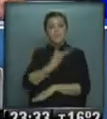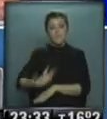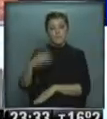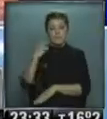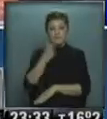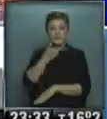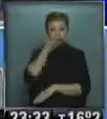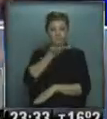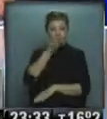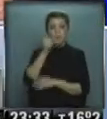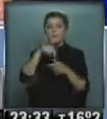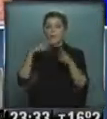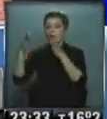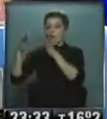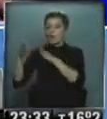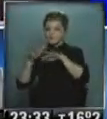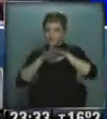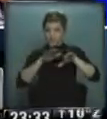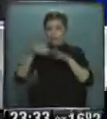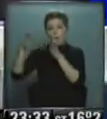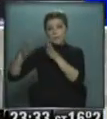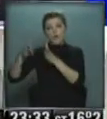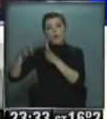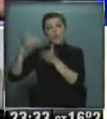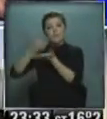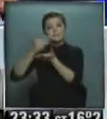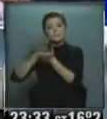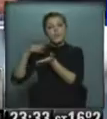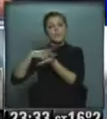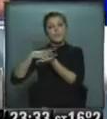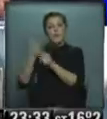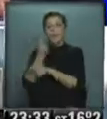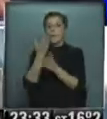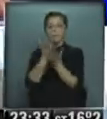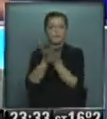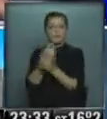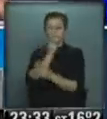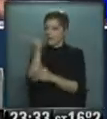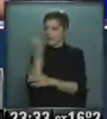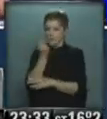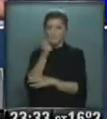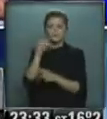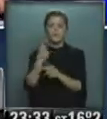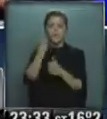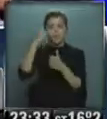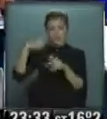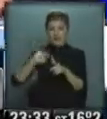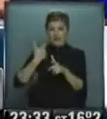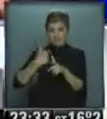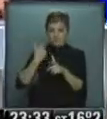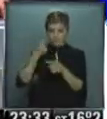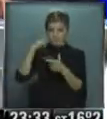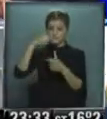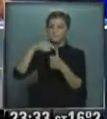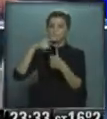pero del lado privado hubo por lo menos dos reclamos que aparecieron inmediatamente del lado gremial el tema